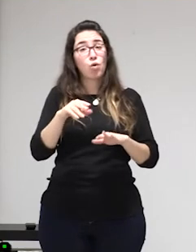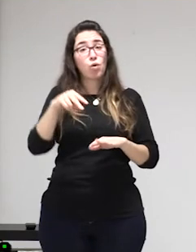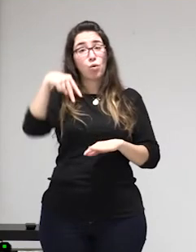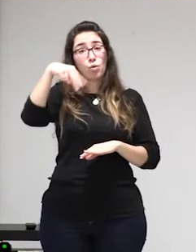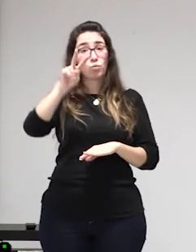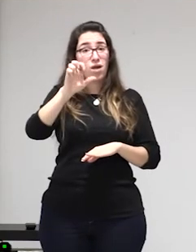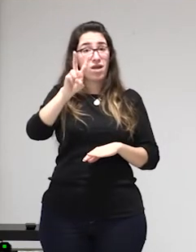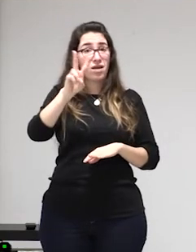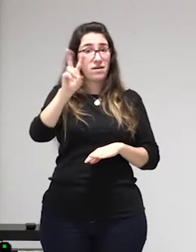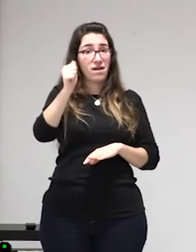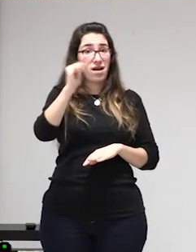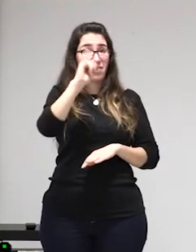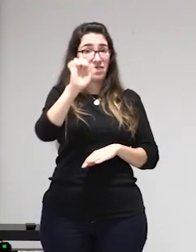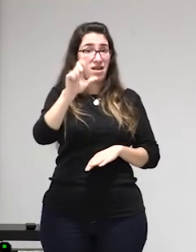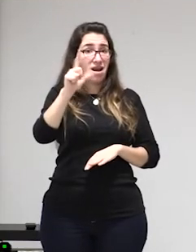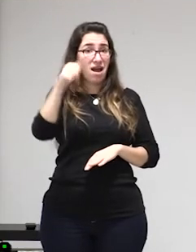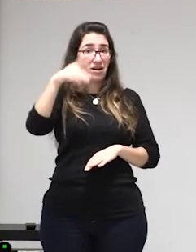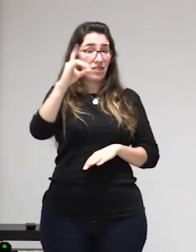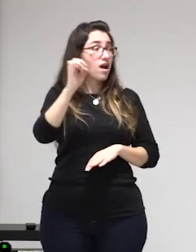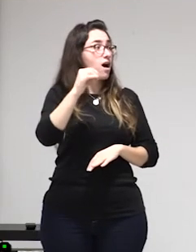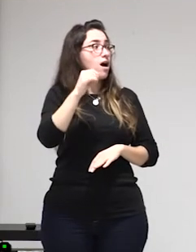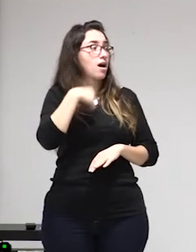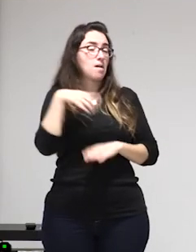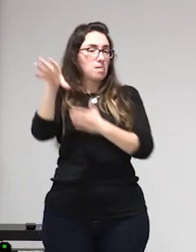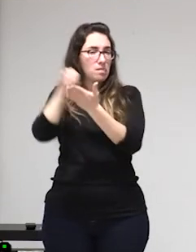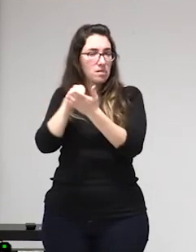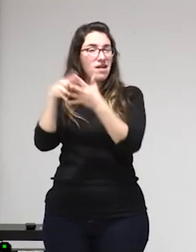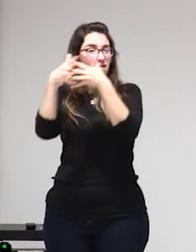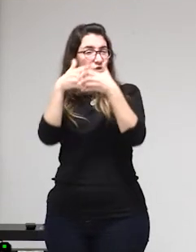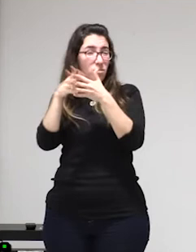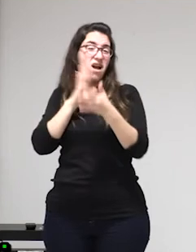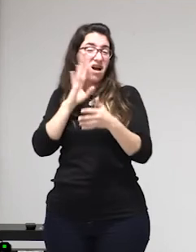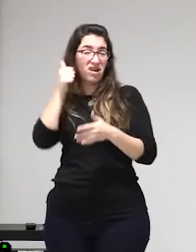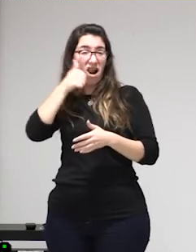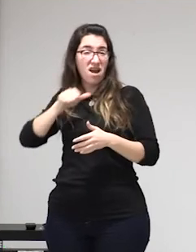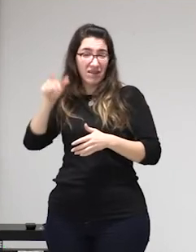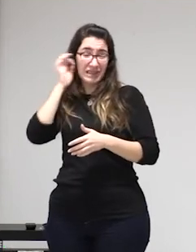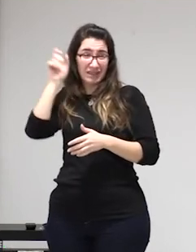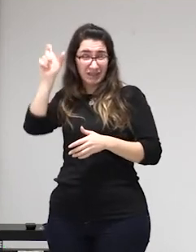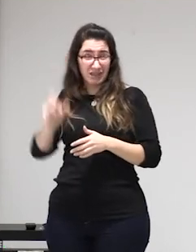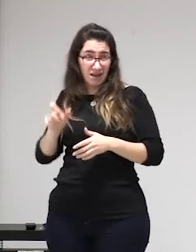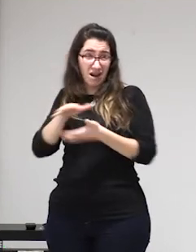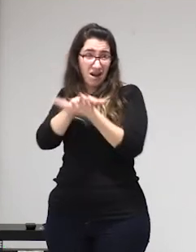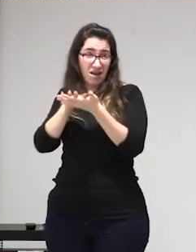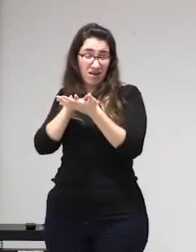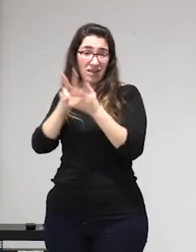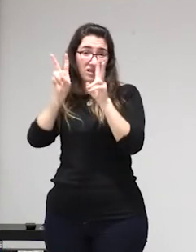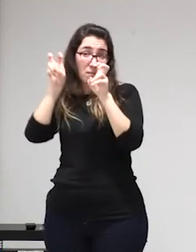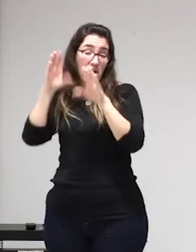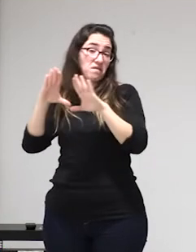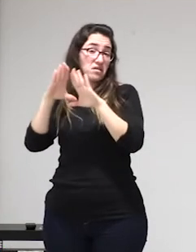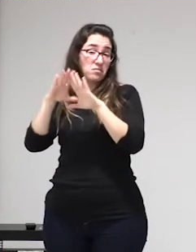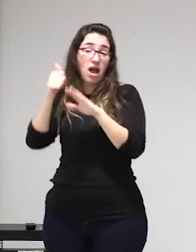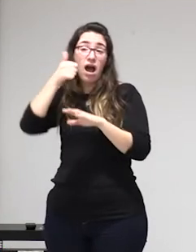el informe de Estados Unidos lo que dice es que el el tráfico sexual es la